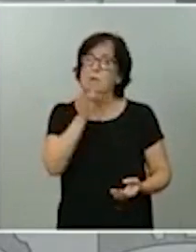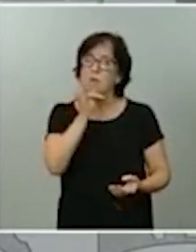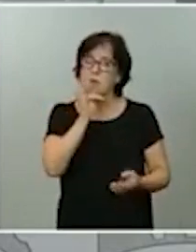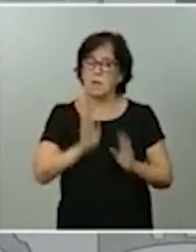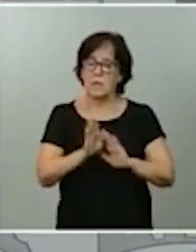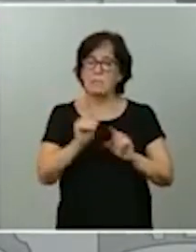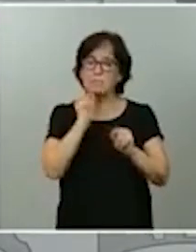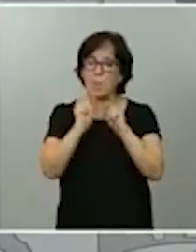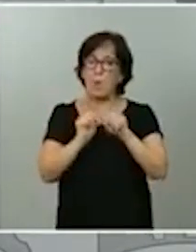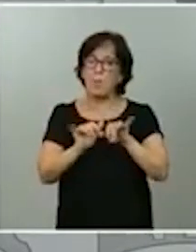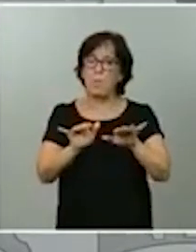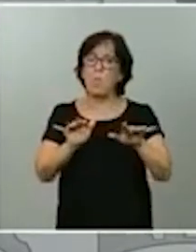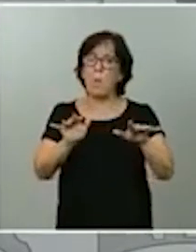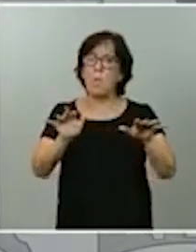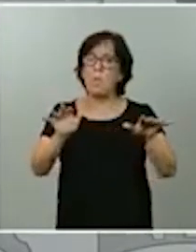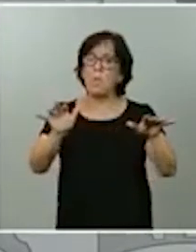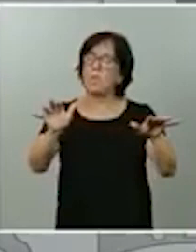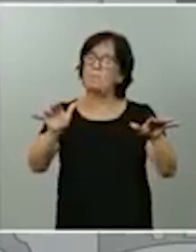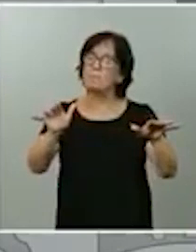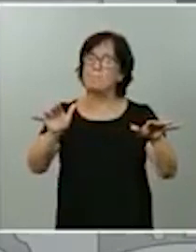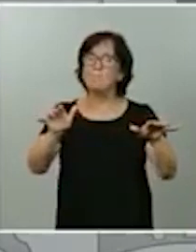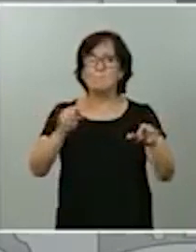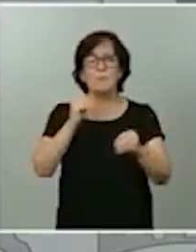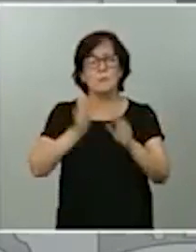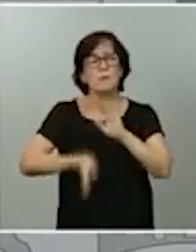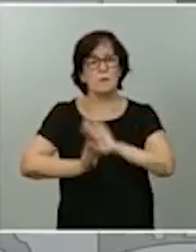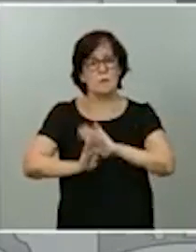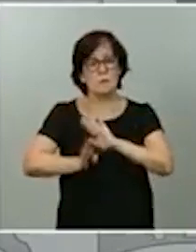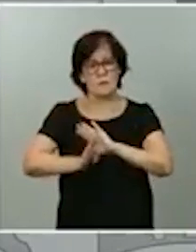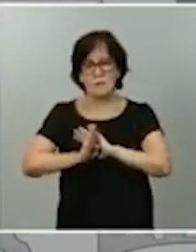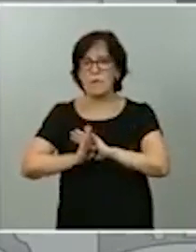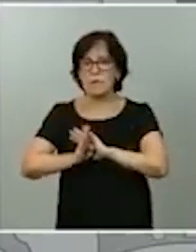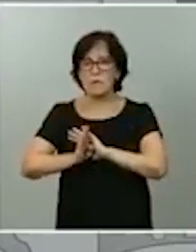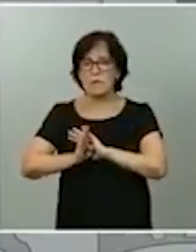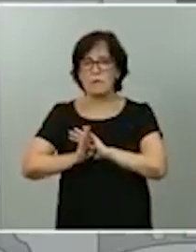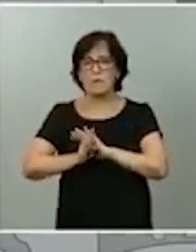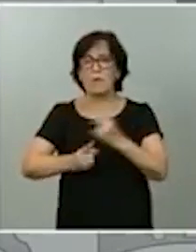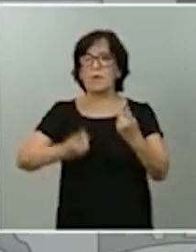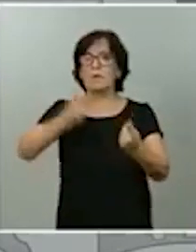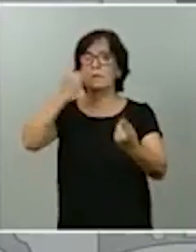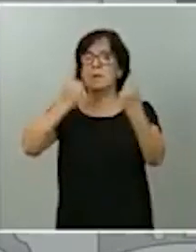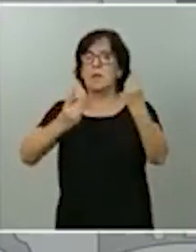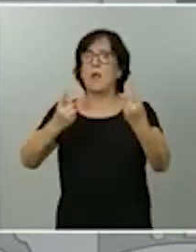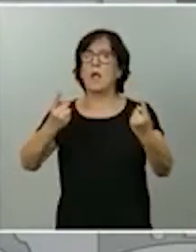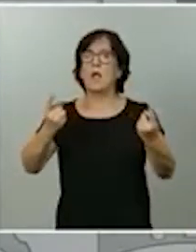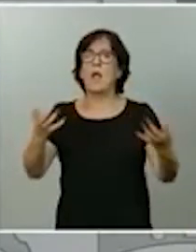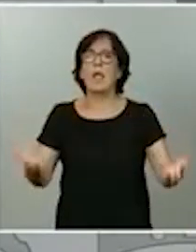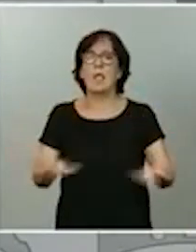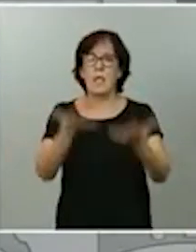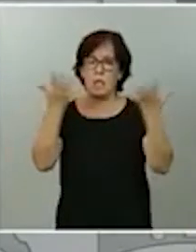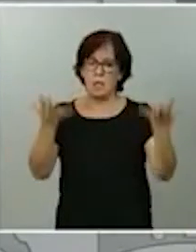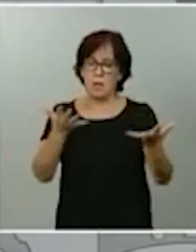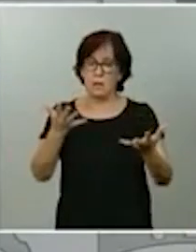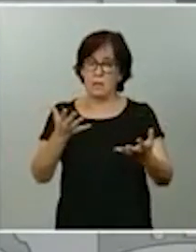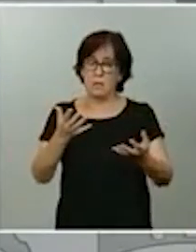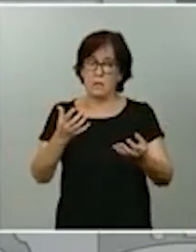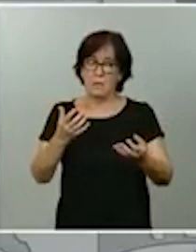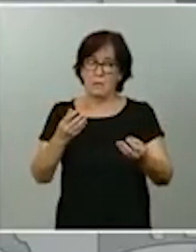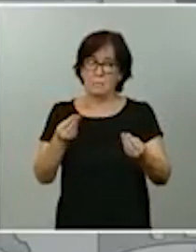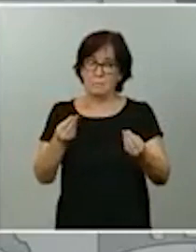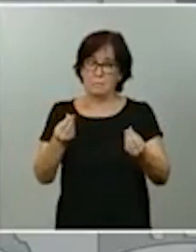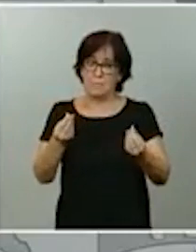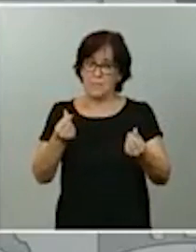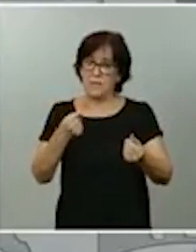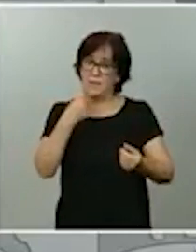siga, aunque sean casos en su mayoría leves, acabaremos, continuamos diciendo el